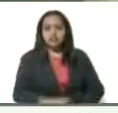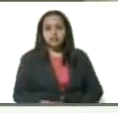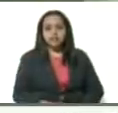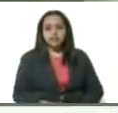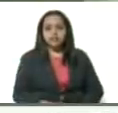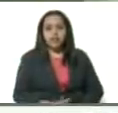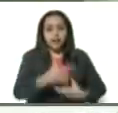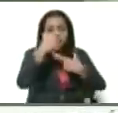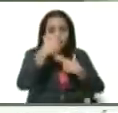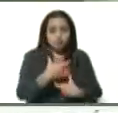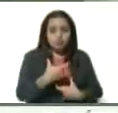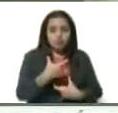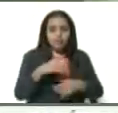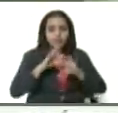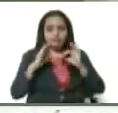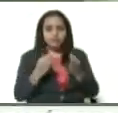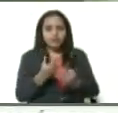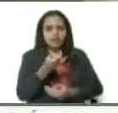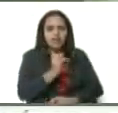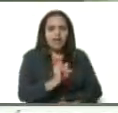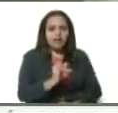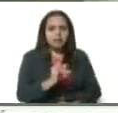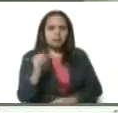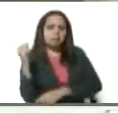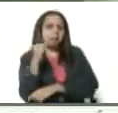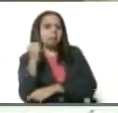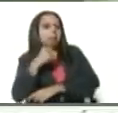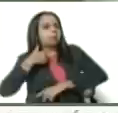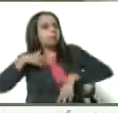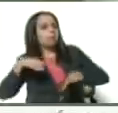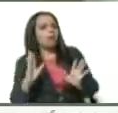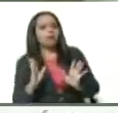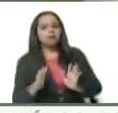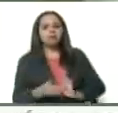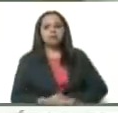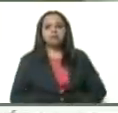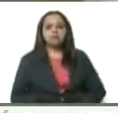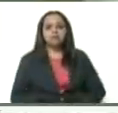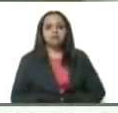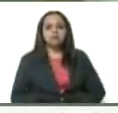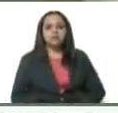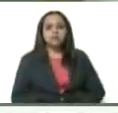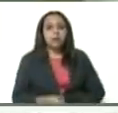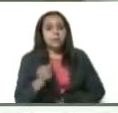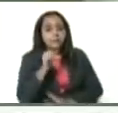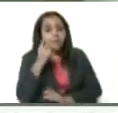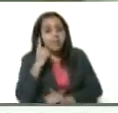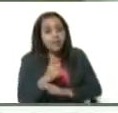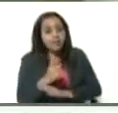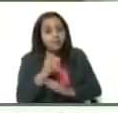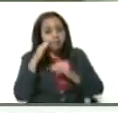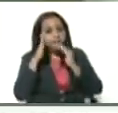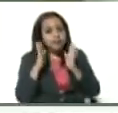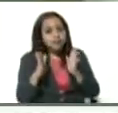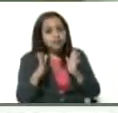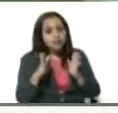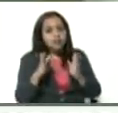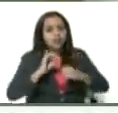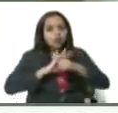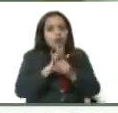al miembro de su familia, que esté viva la PEPA antiparabólico, que le pare que el coronavirus mata.